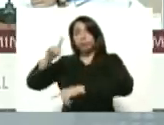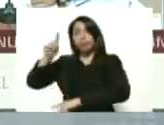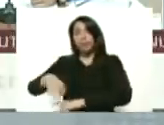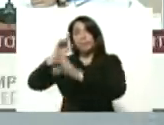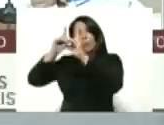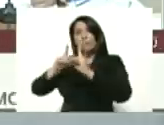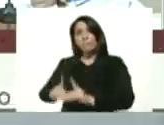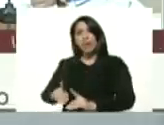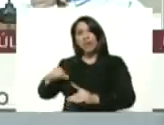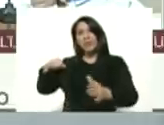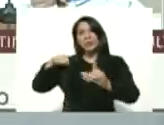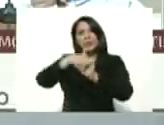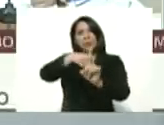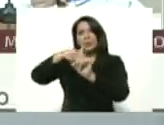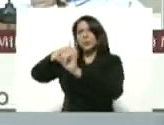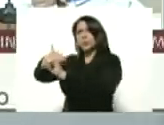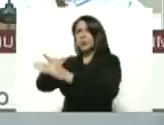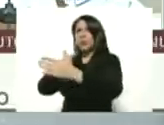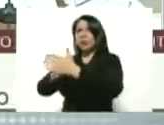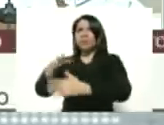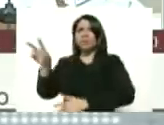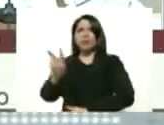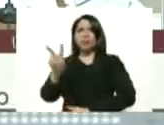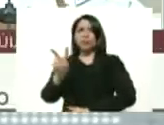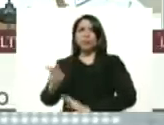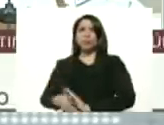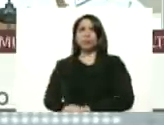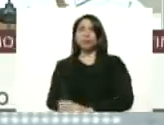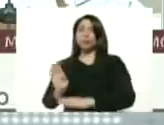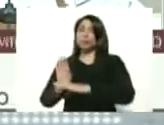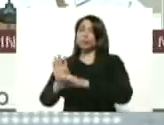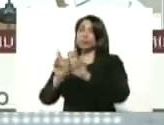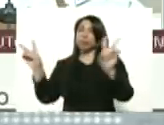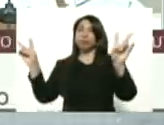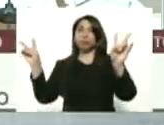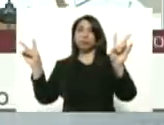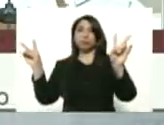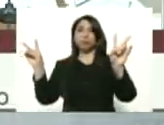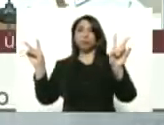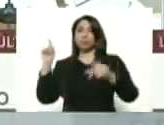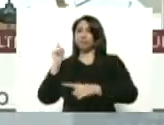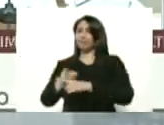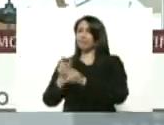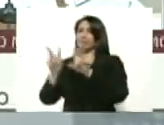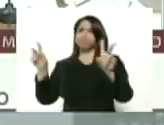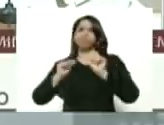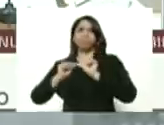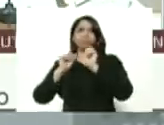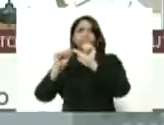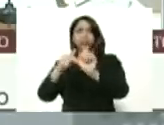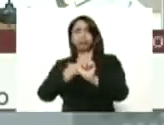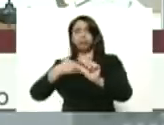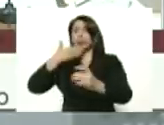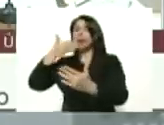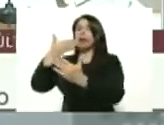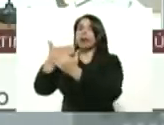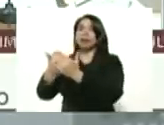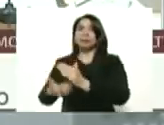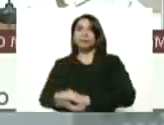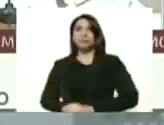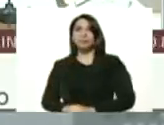decidieron este ataque contra Venezuela cuidar la paz la paz permanente quiero agradecer